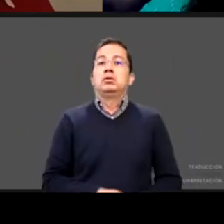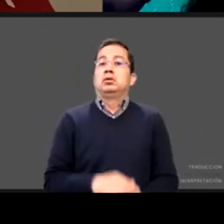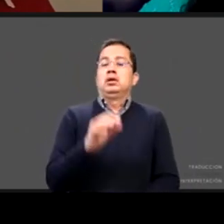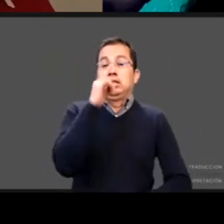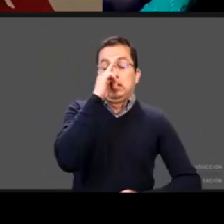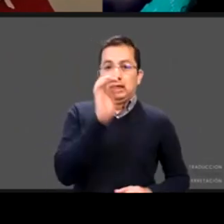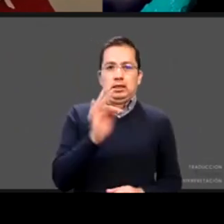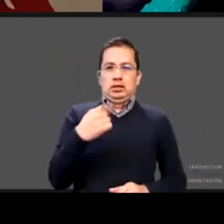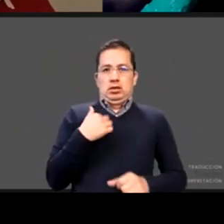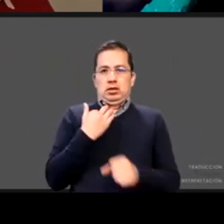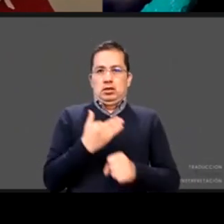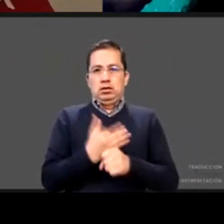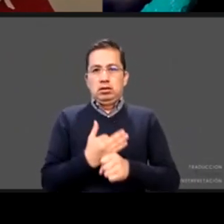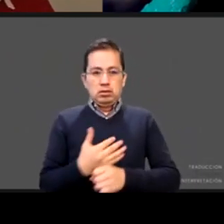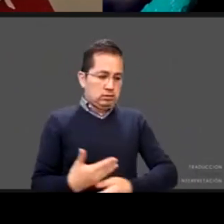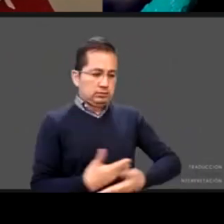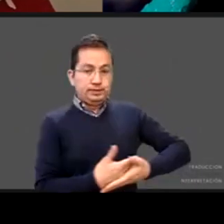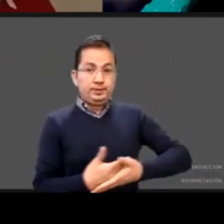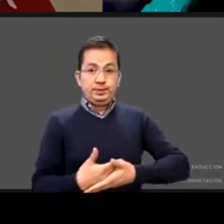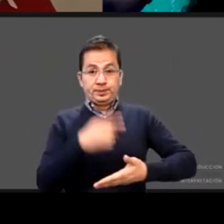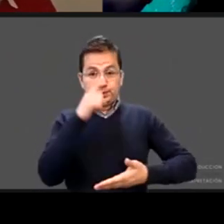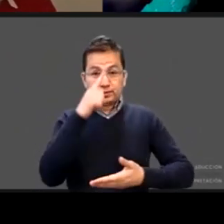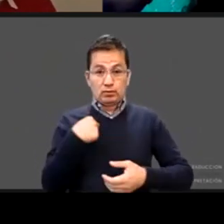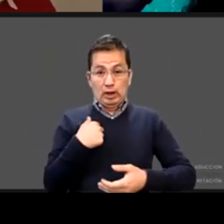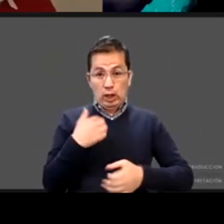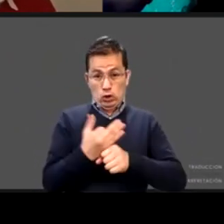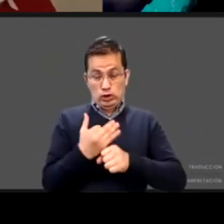participando en la videollamada o a través de esta